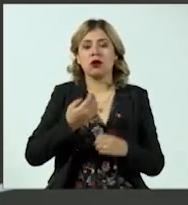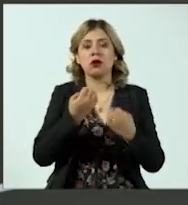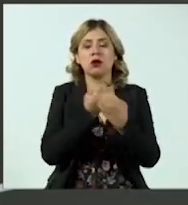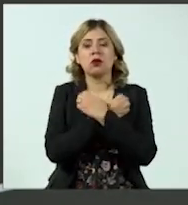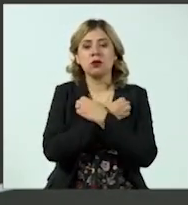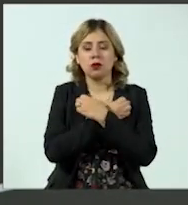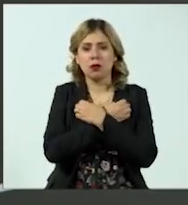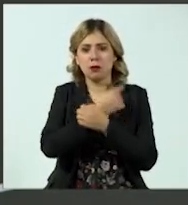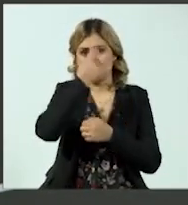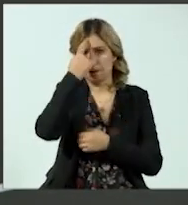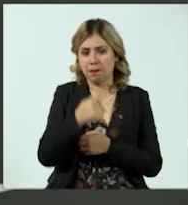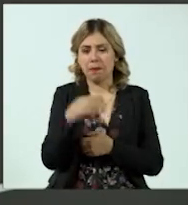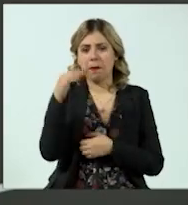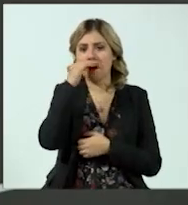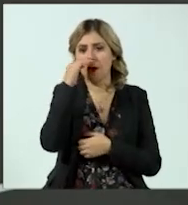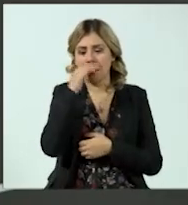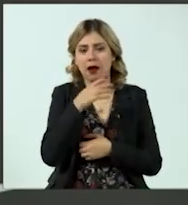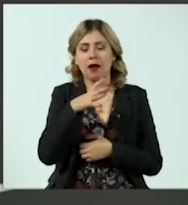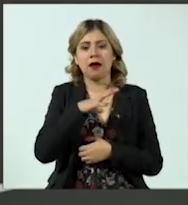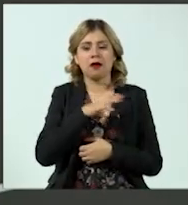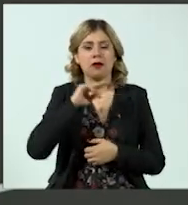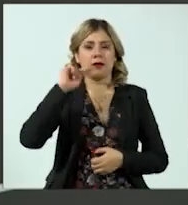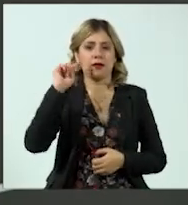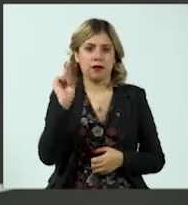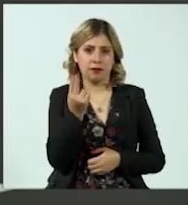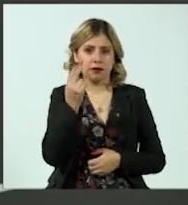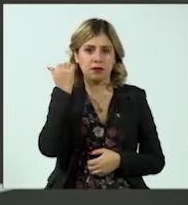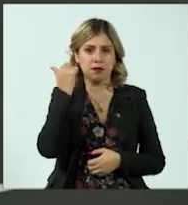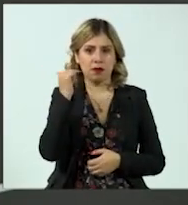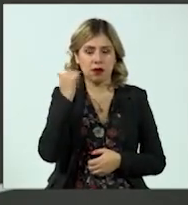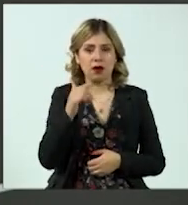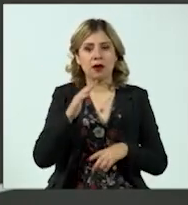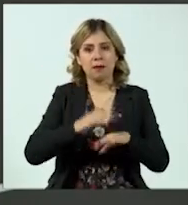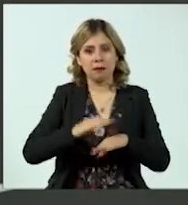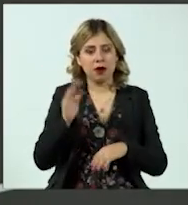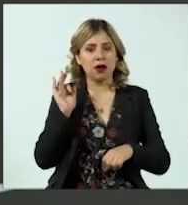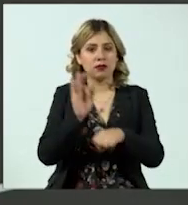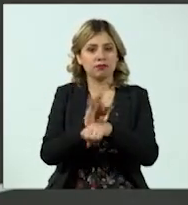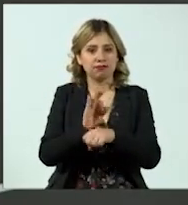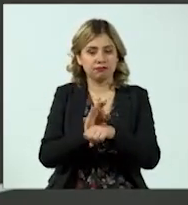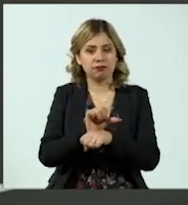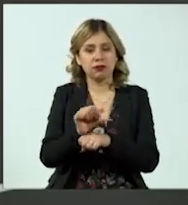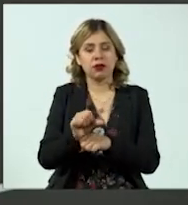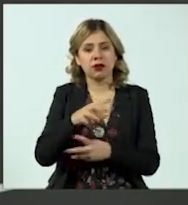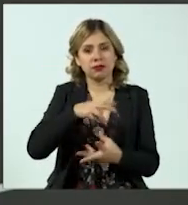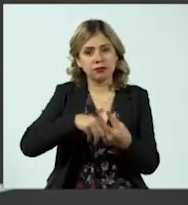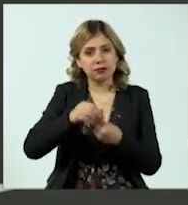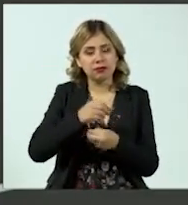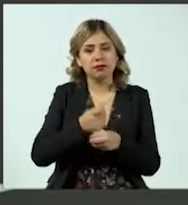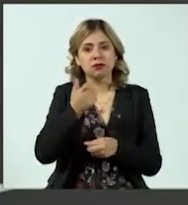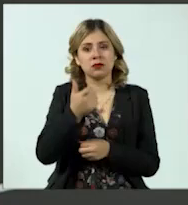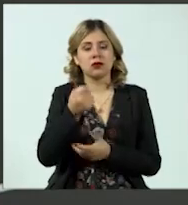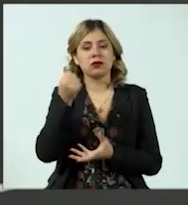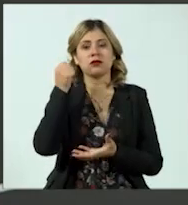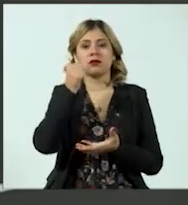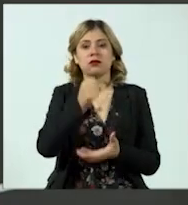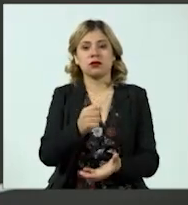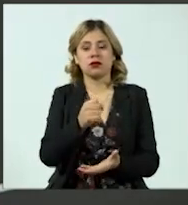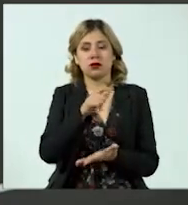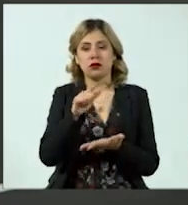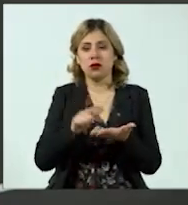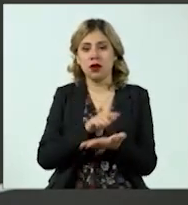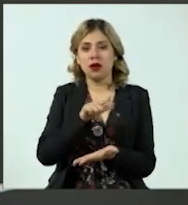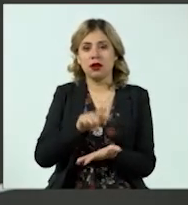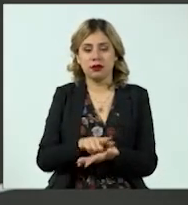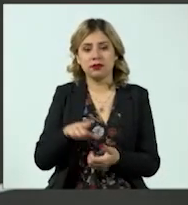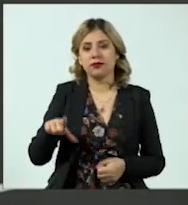pública, como es nuestra universidad pública, más fortalecida en lo económico, un presupuesto constitucional que